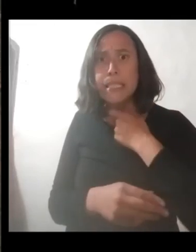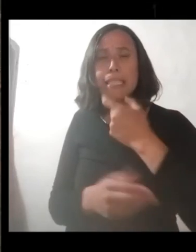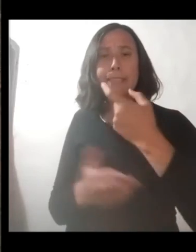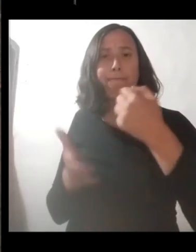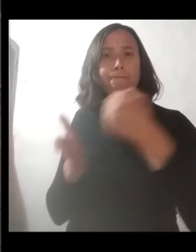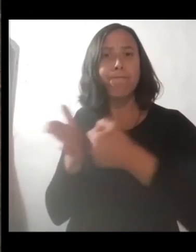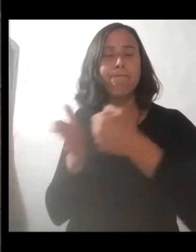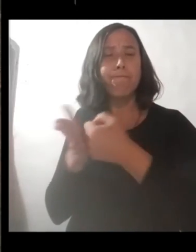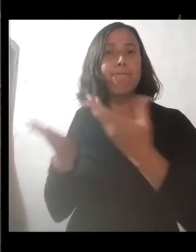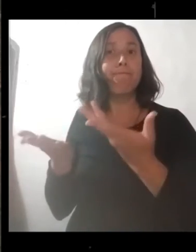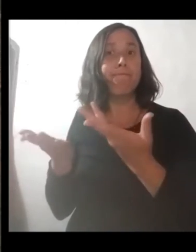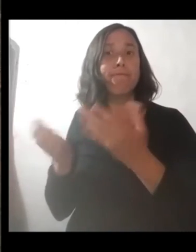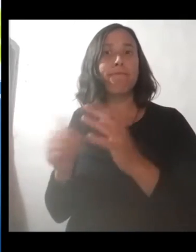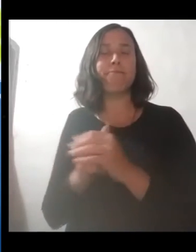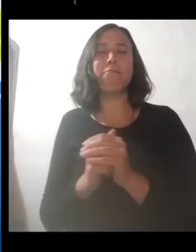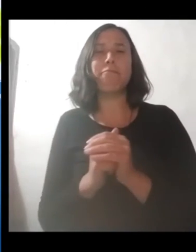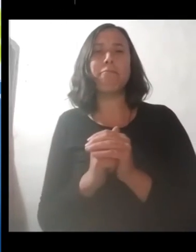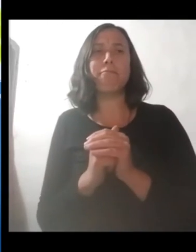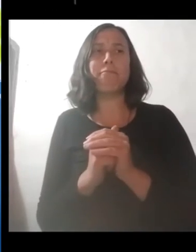Plata.